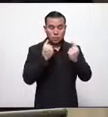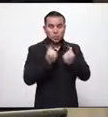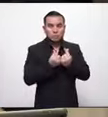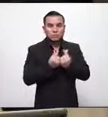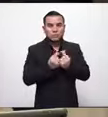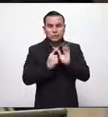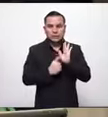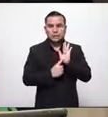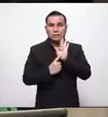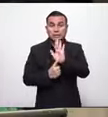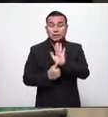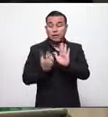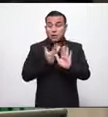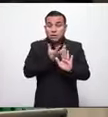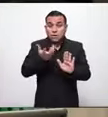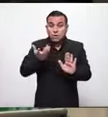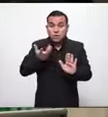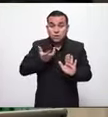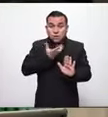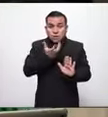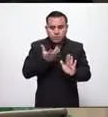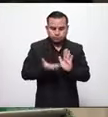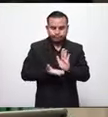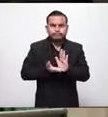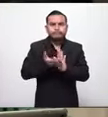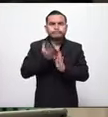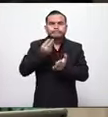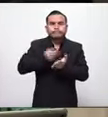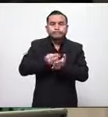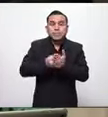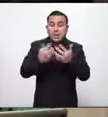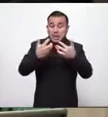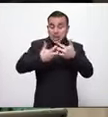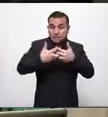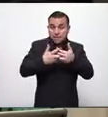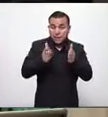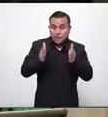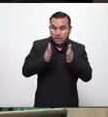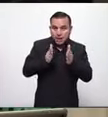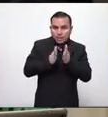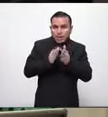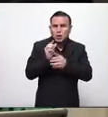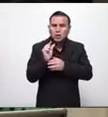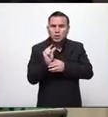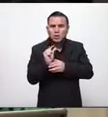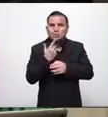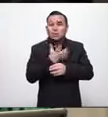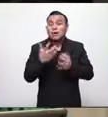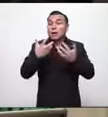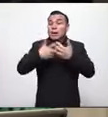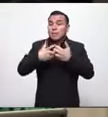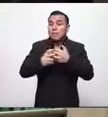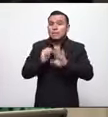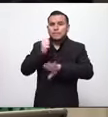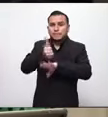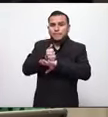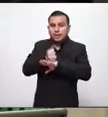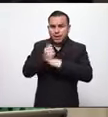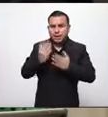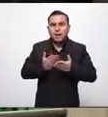los sectores productivos sino que también a la micro pequeña mediana y gran empresa